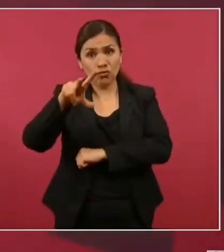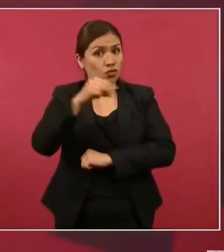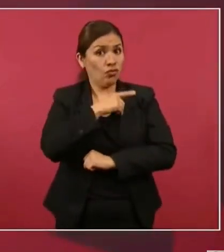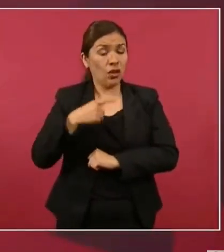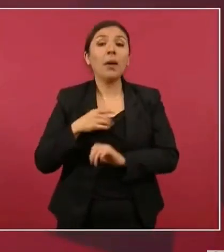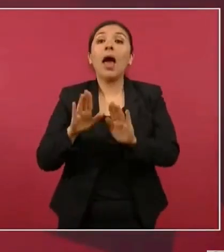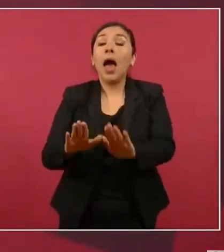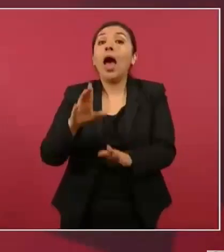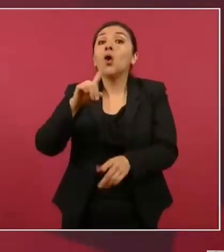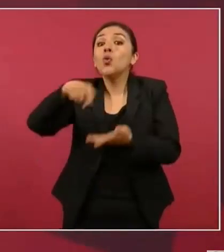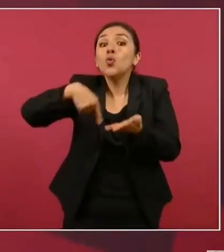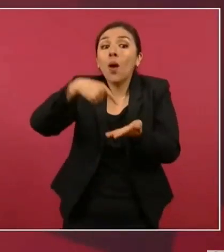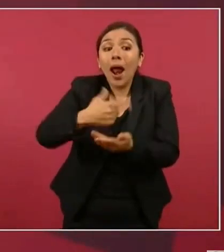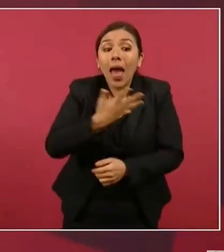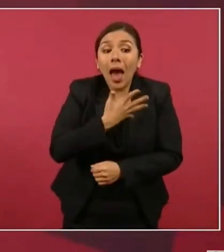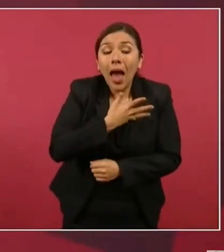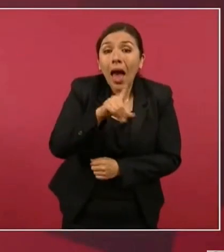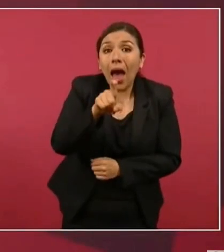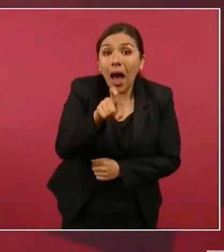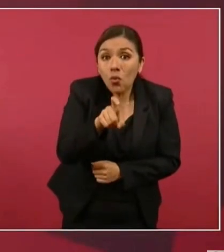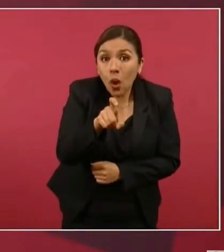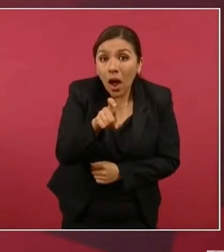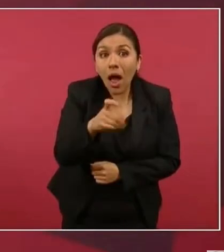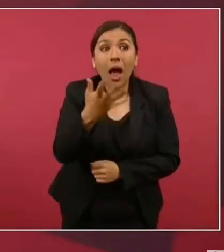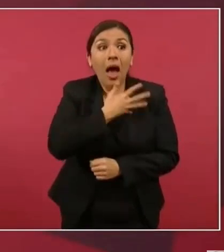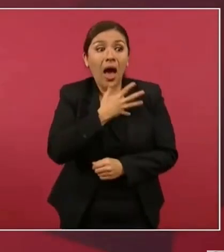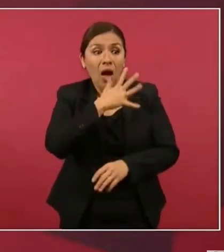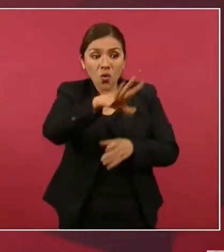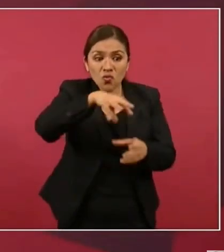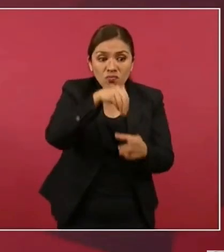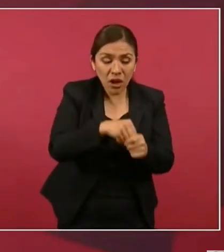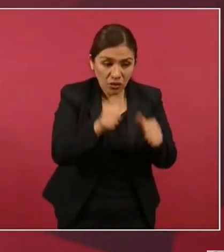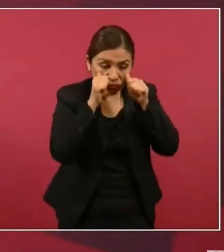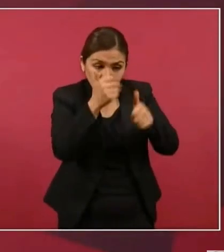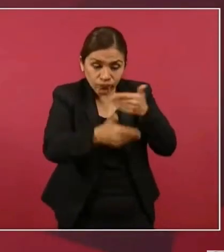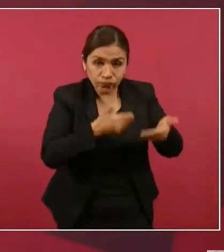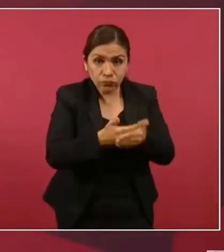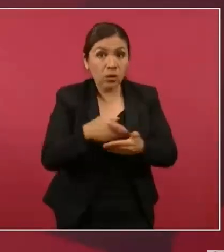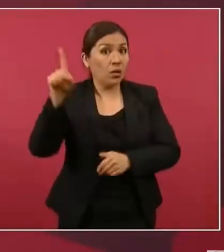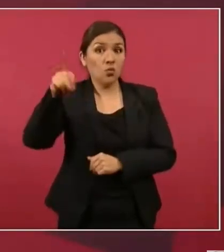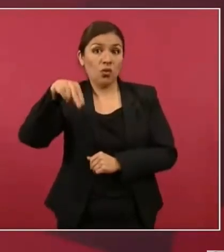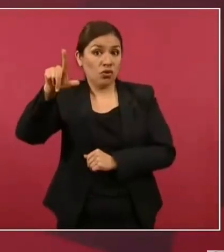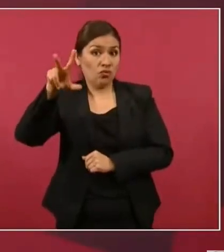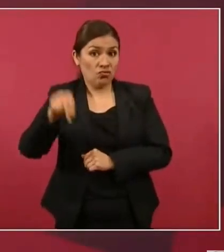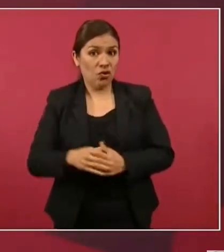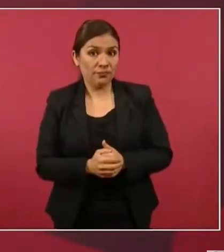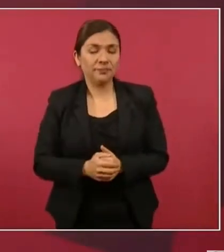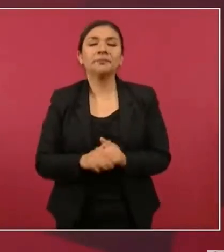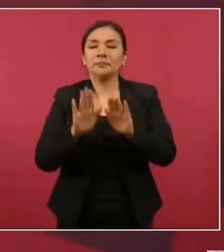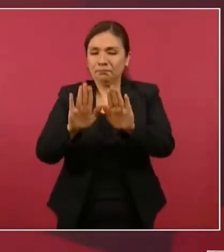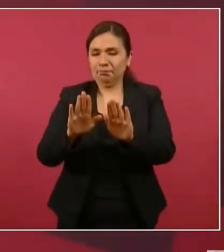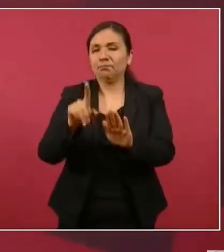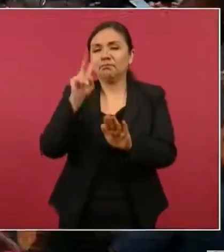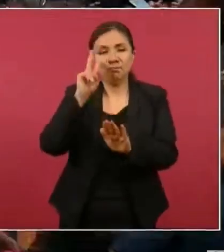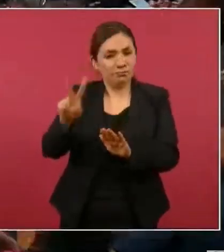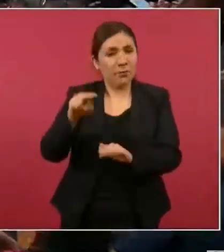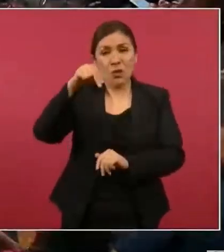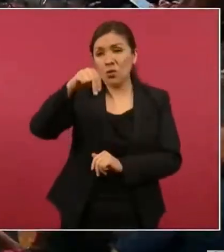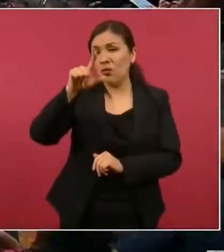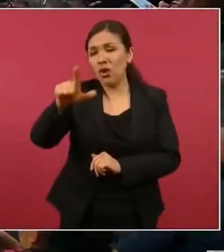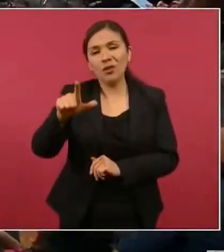agua, donde se tengan los servicios. Nuevo León no. Ahora van a ver, Nuevo León